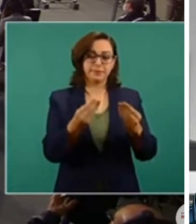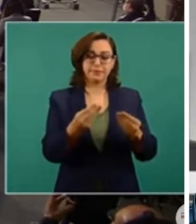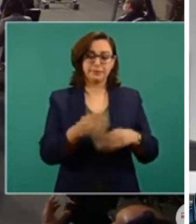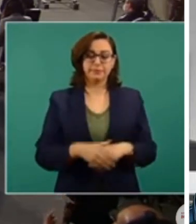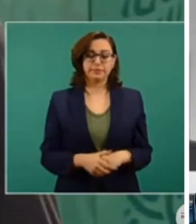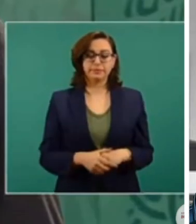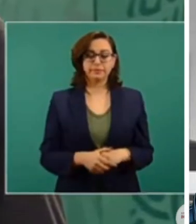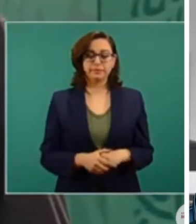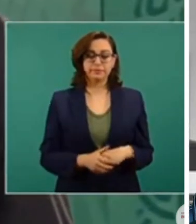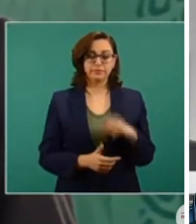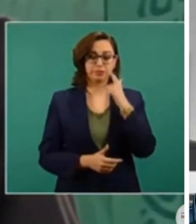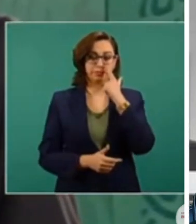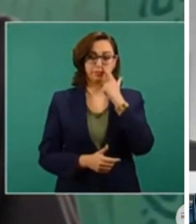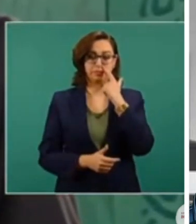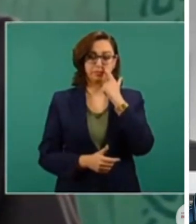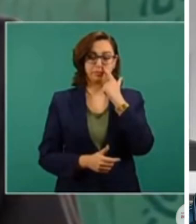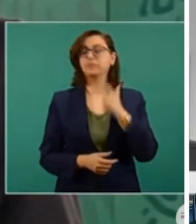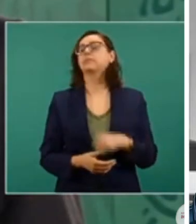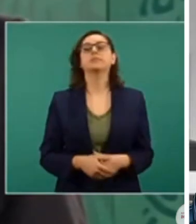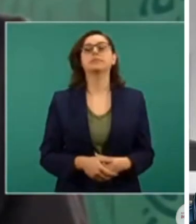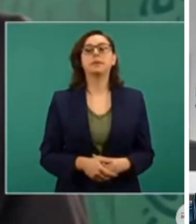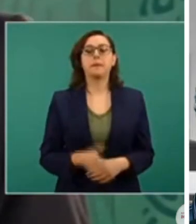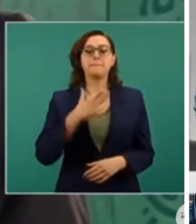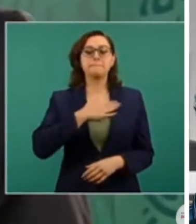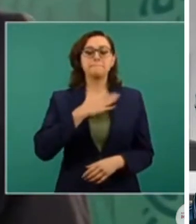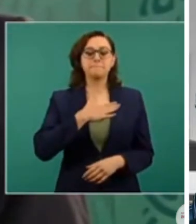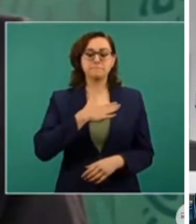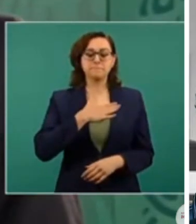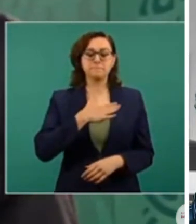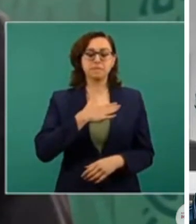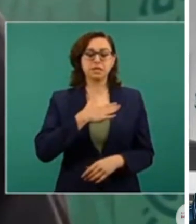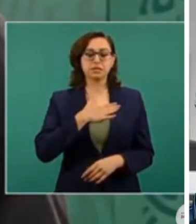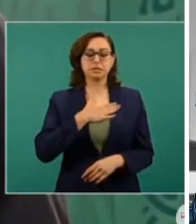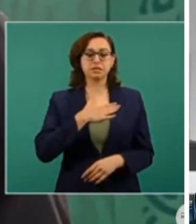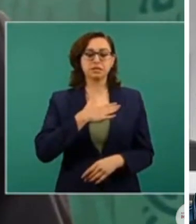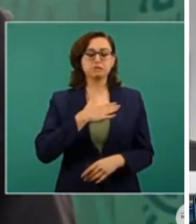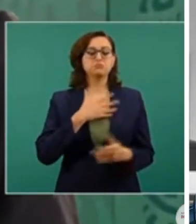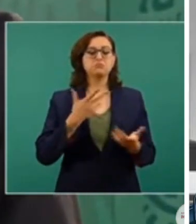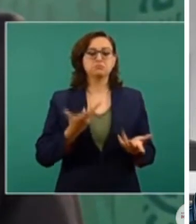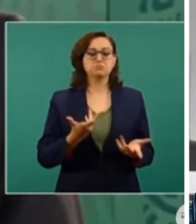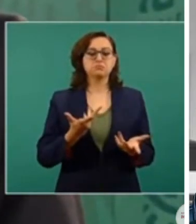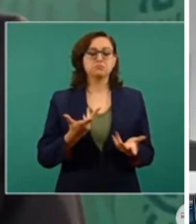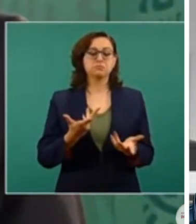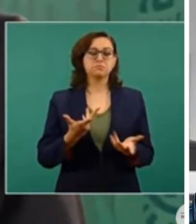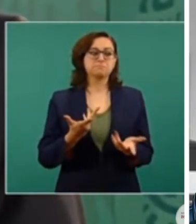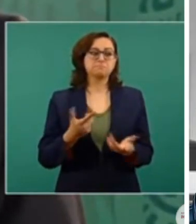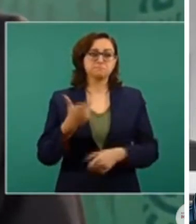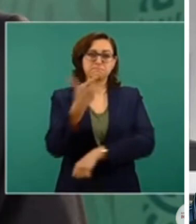Acerca de mi caso, consulté con